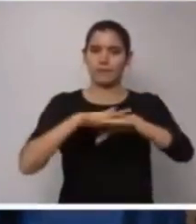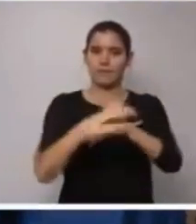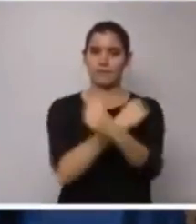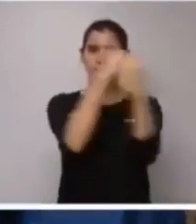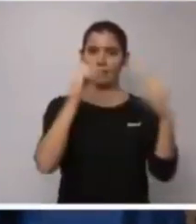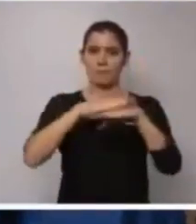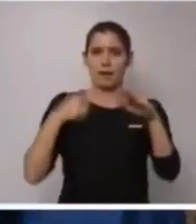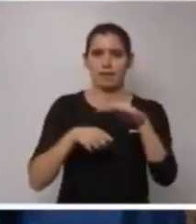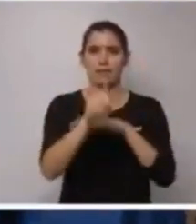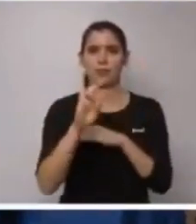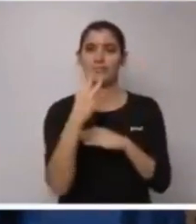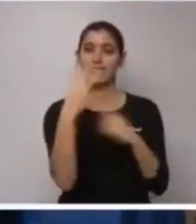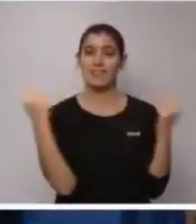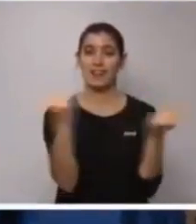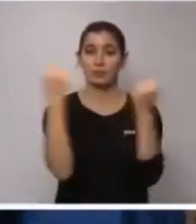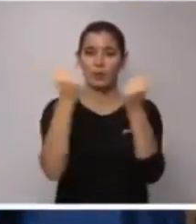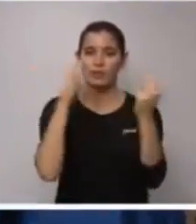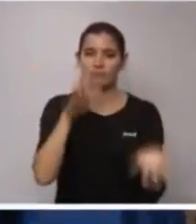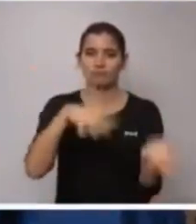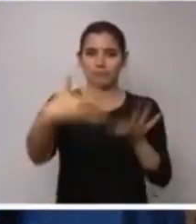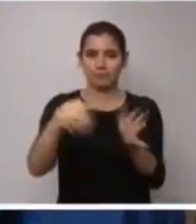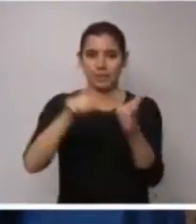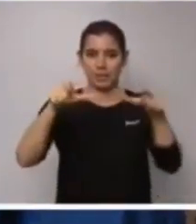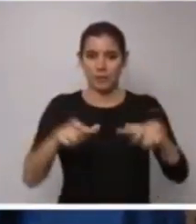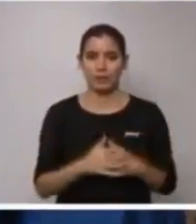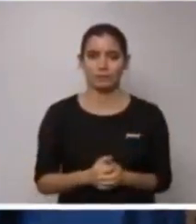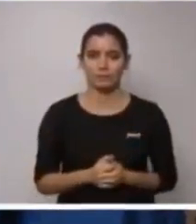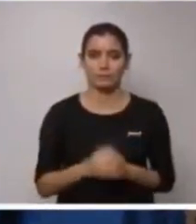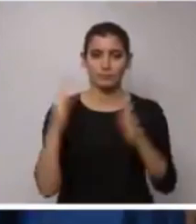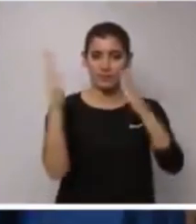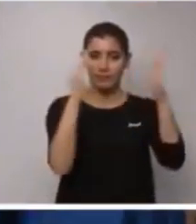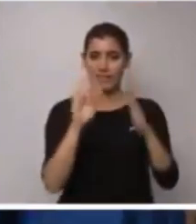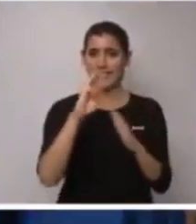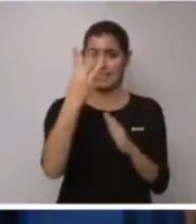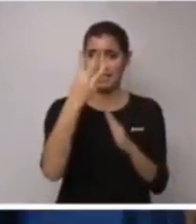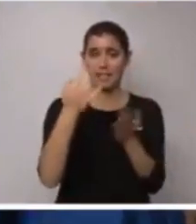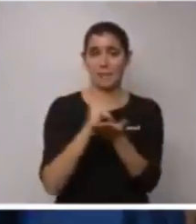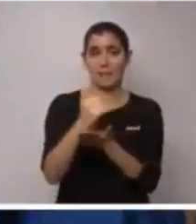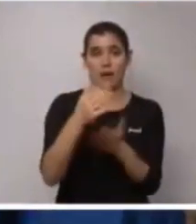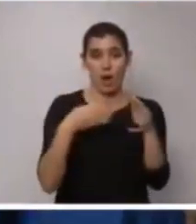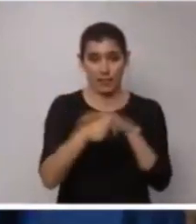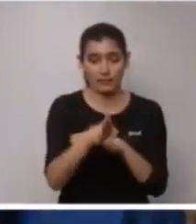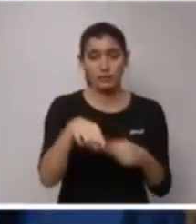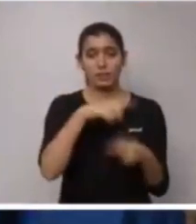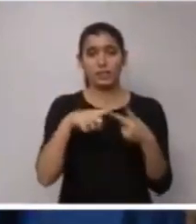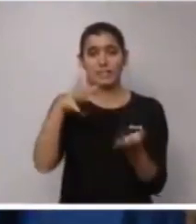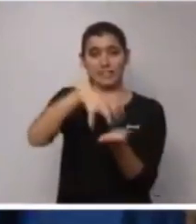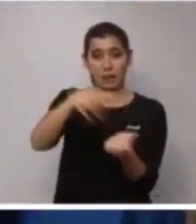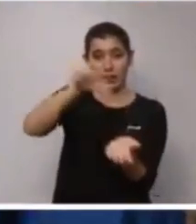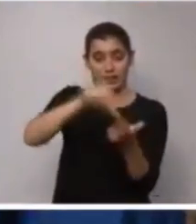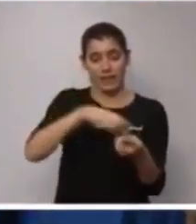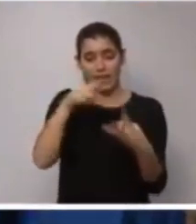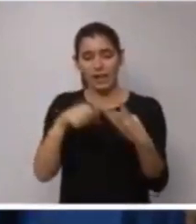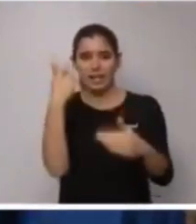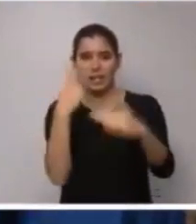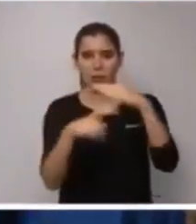desarrollo de las tres actuaciones que transformarán la ciudad. La fase 3 del canal de acceso, la estación central y